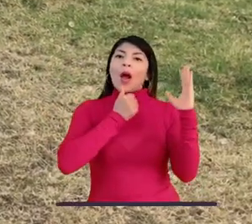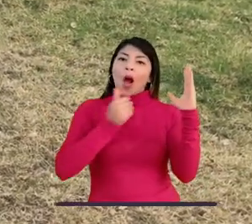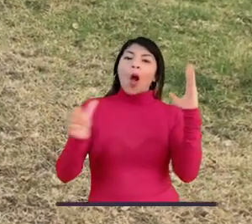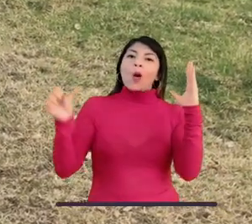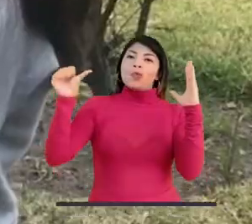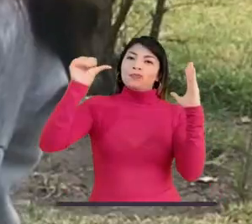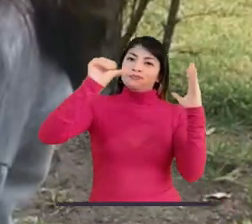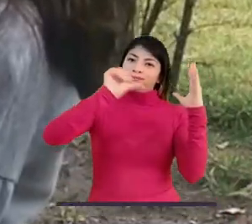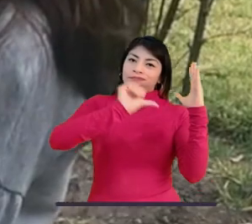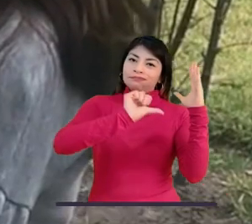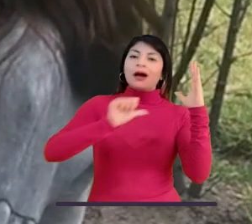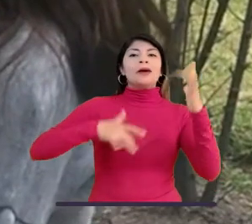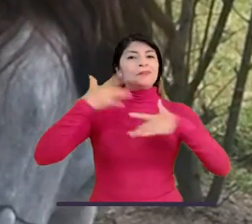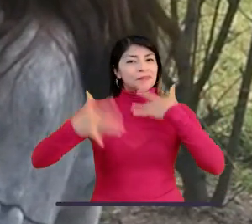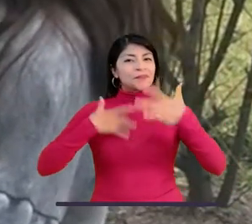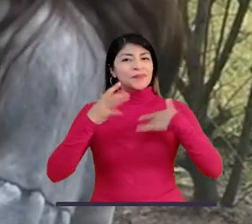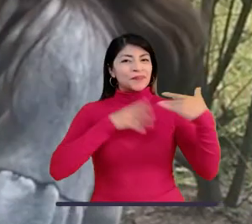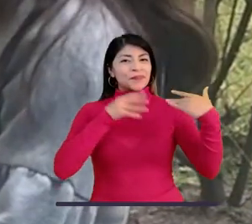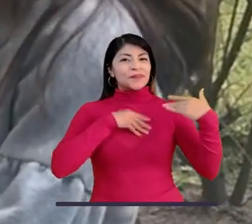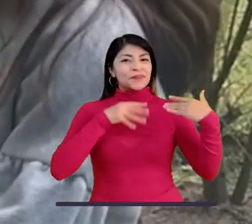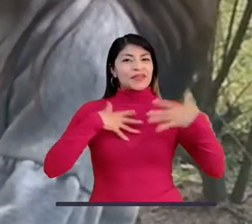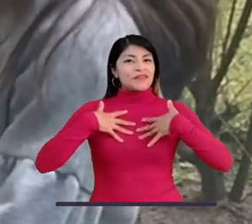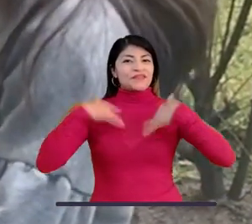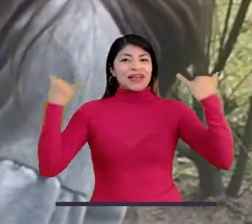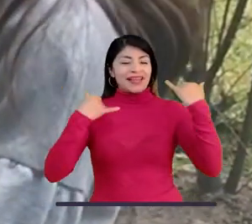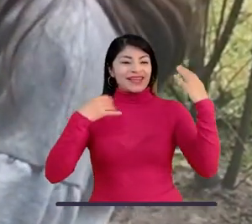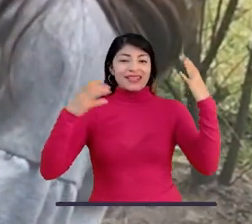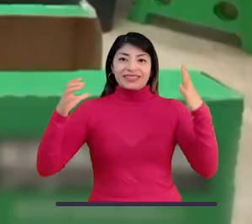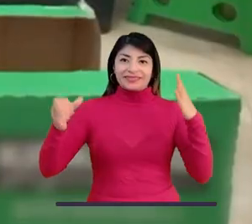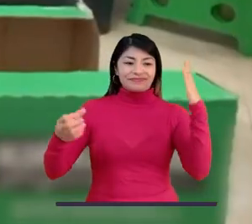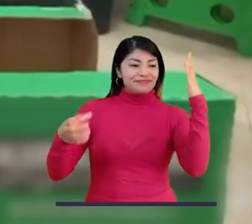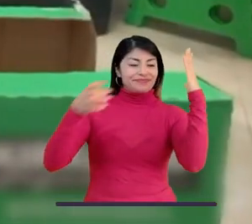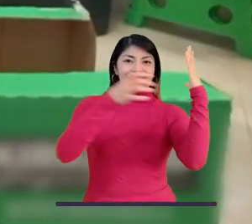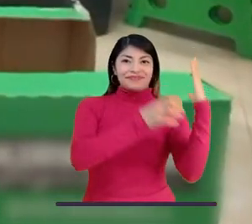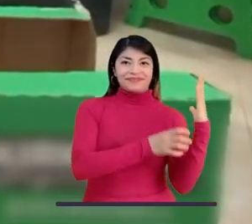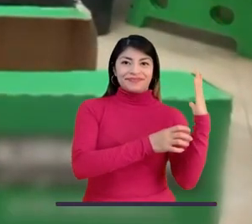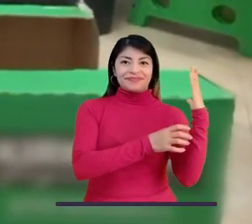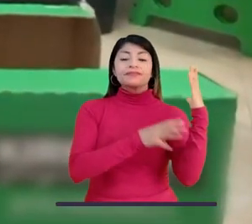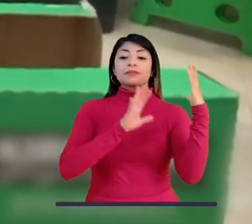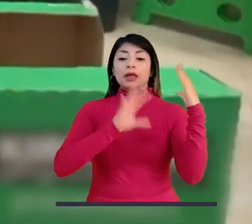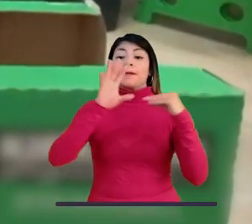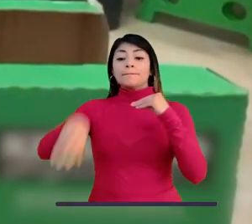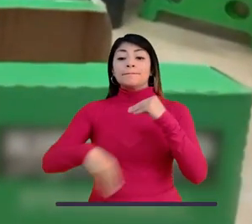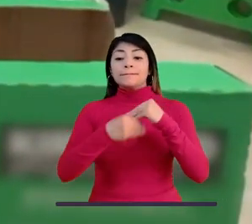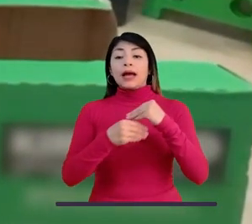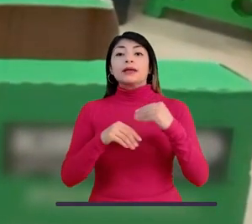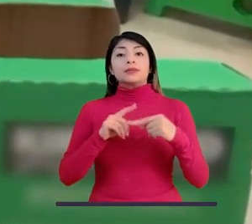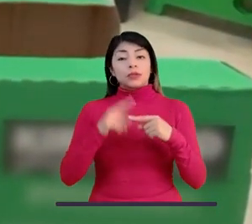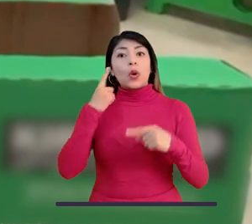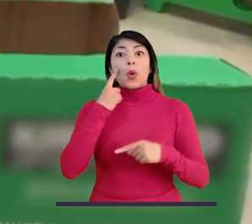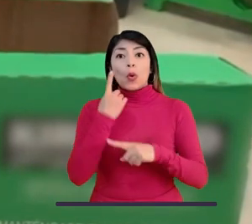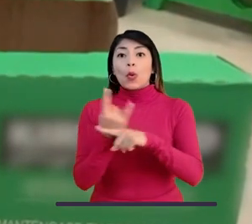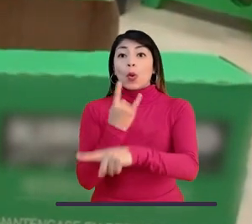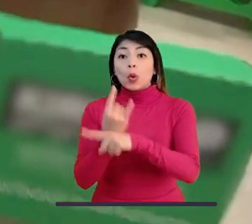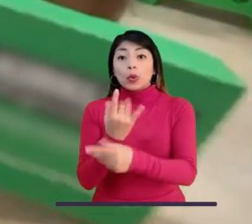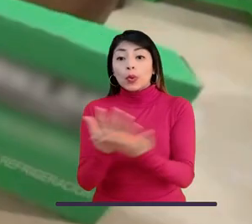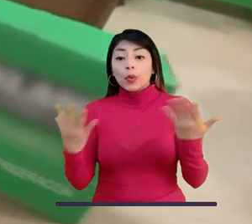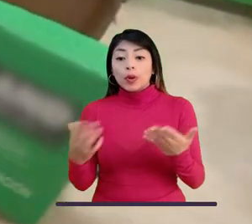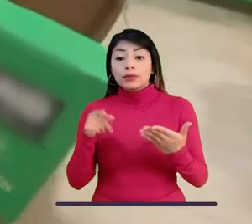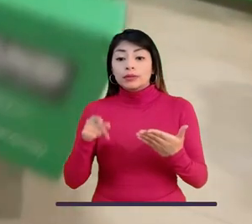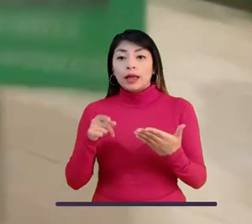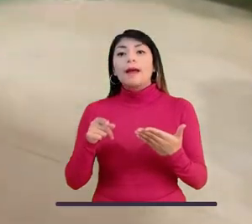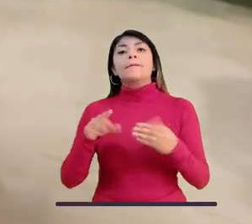agua y me divirtió mucho plantarlo. El segundo es utilizar y